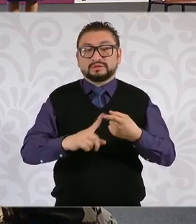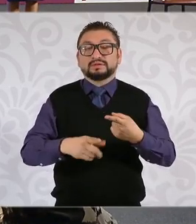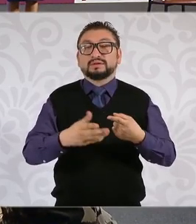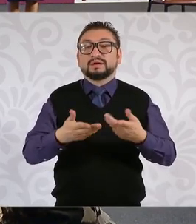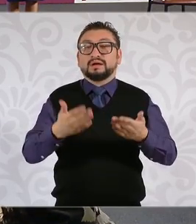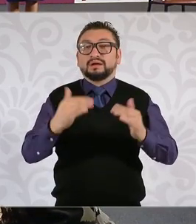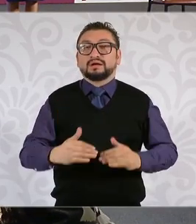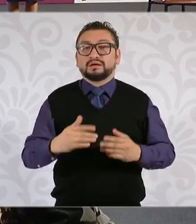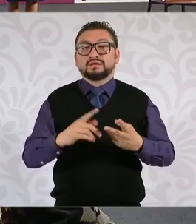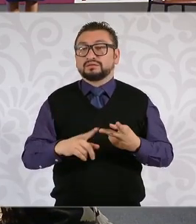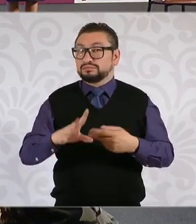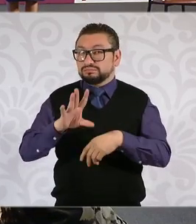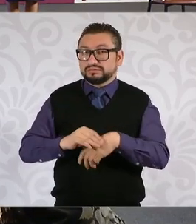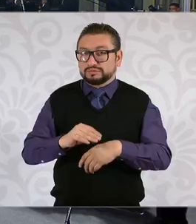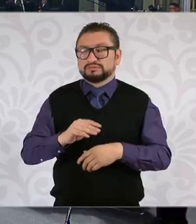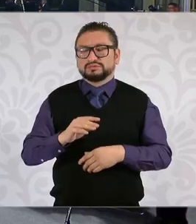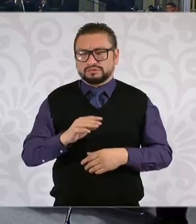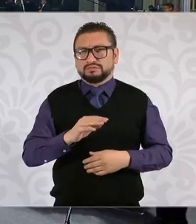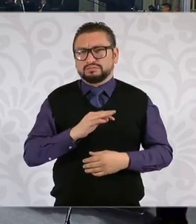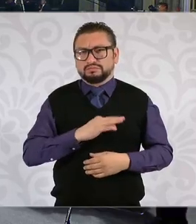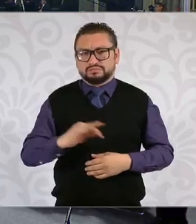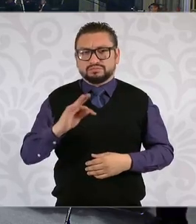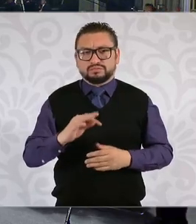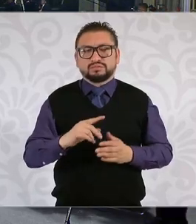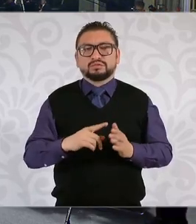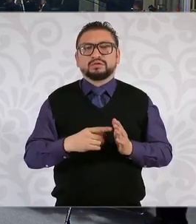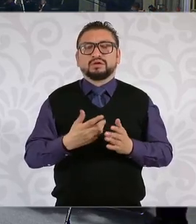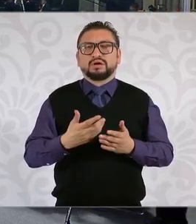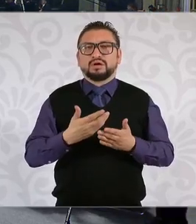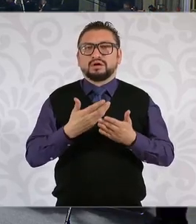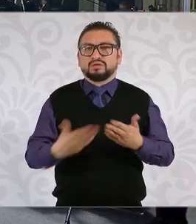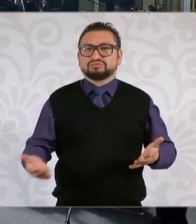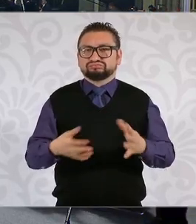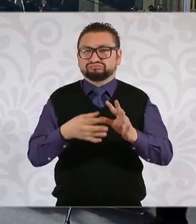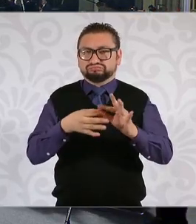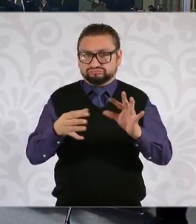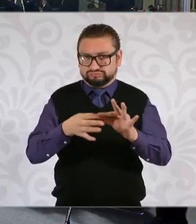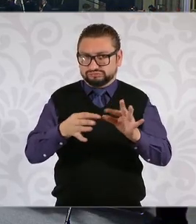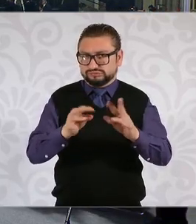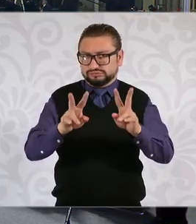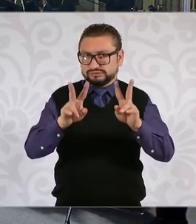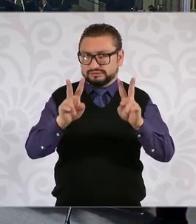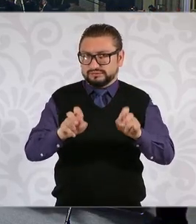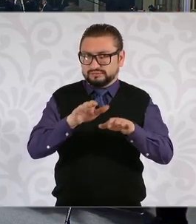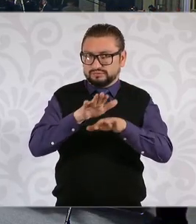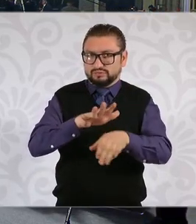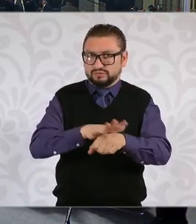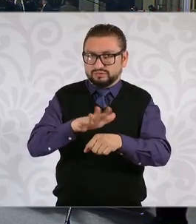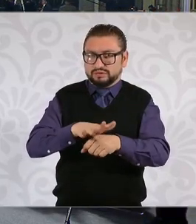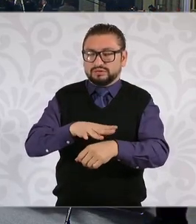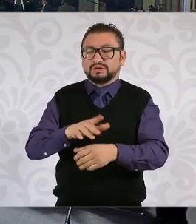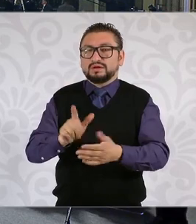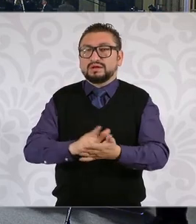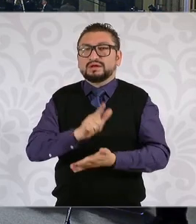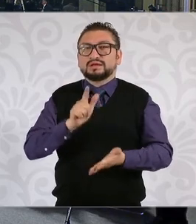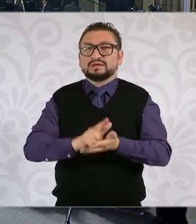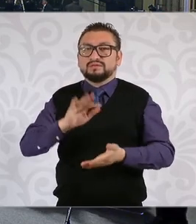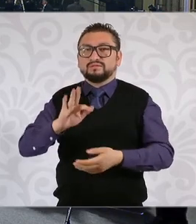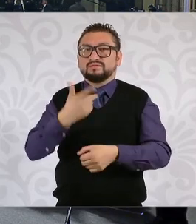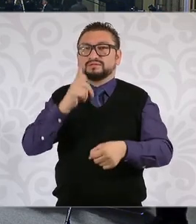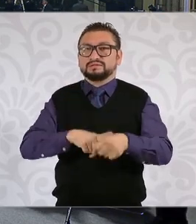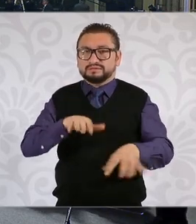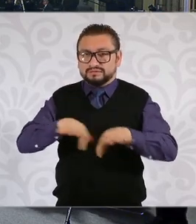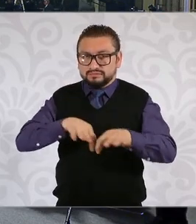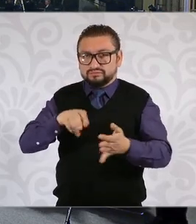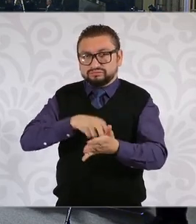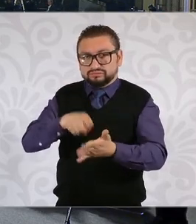ahora nos lo permiten, pasaríamos a también abordar el tema relativo a la reforma a la Ley Federal de Trabajo sobre